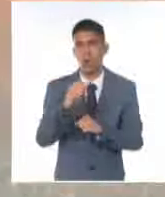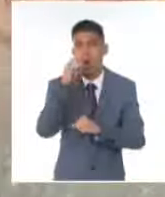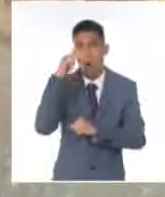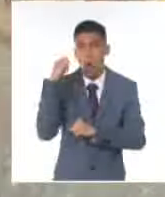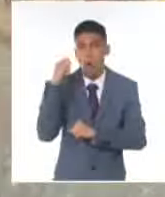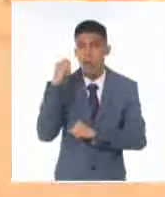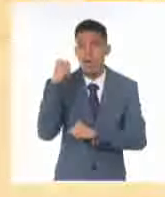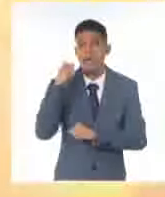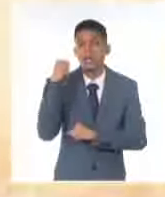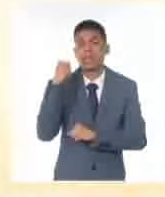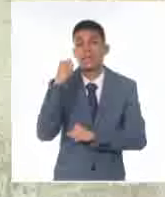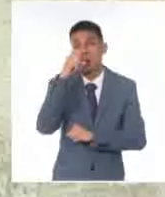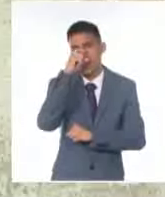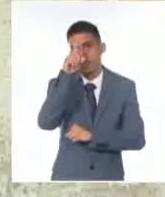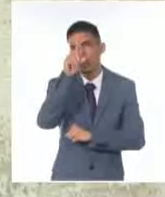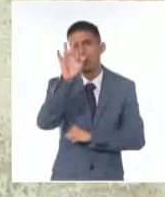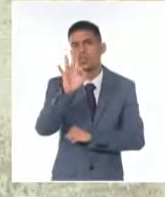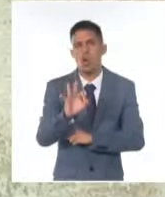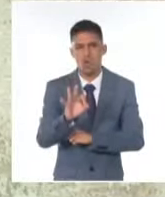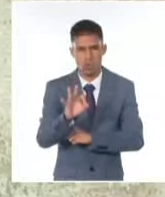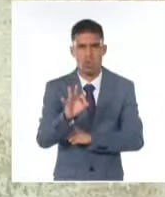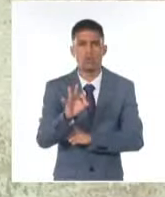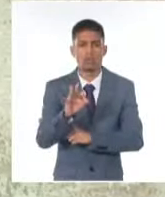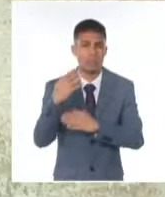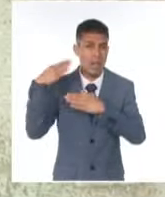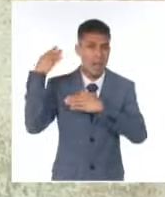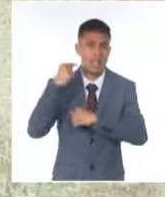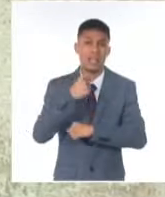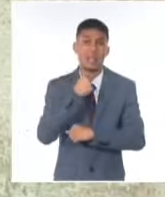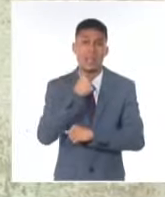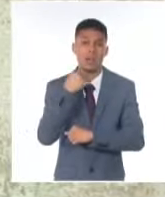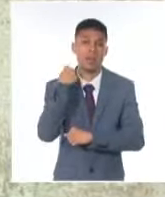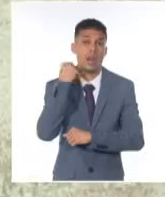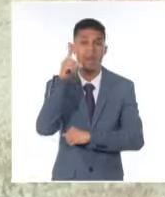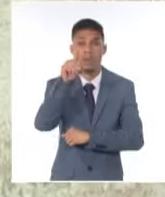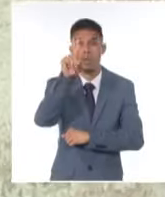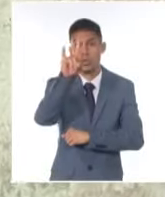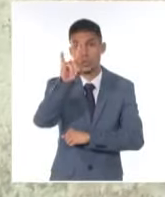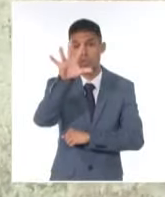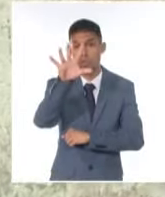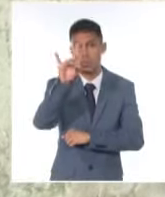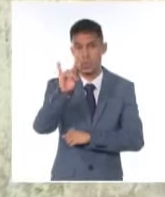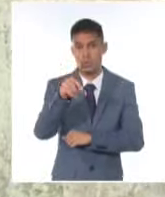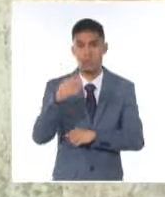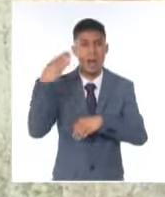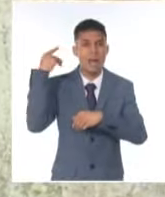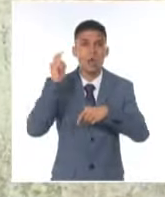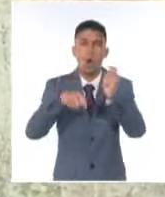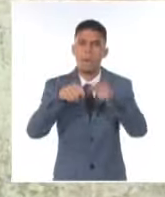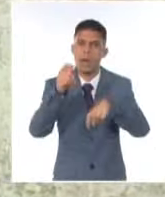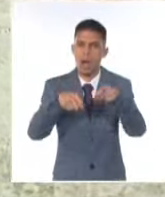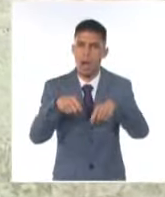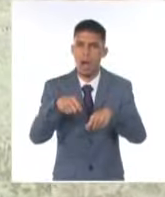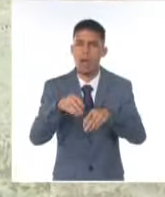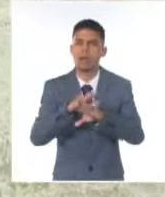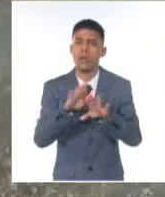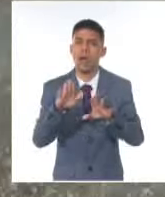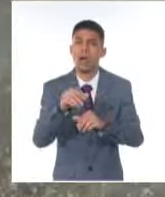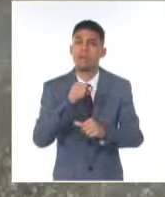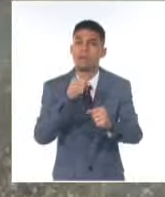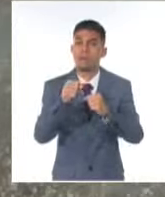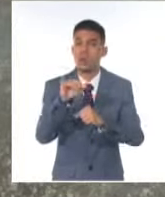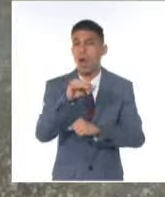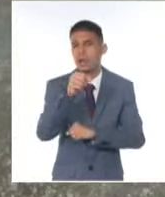en enero de 1959 y se recuperaba de una operación. En nuestra entrevista, sostenida en diciembre de